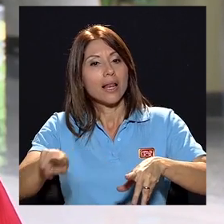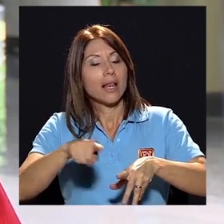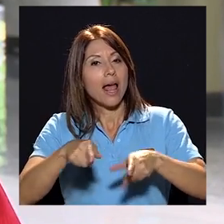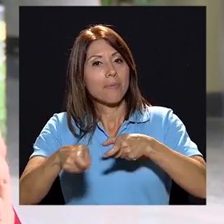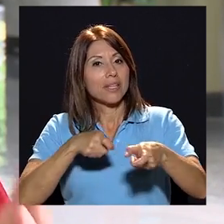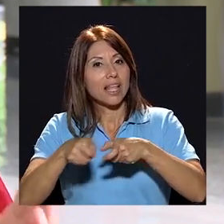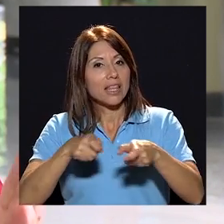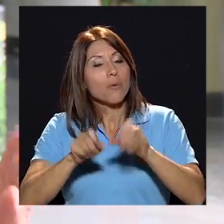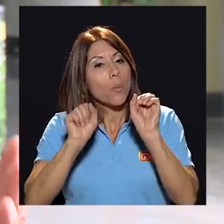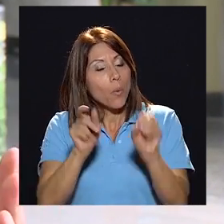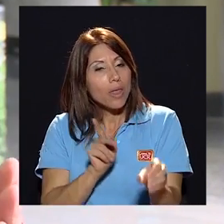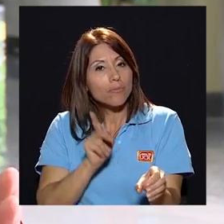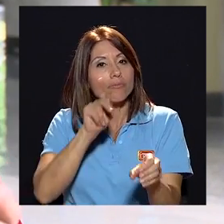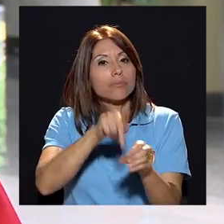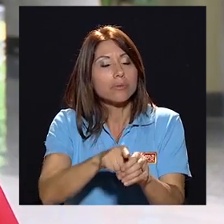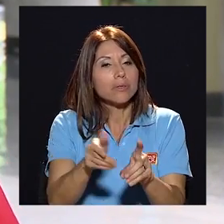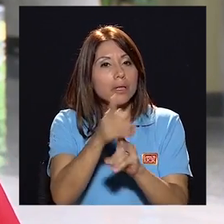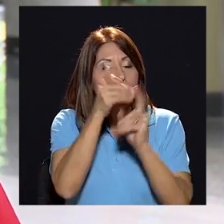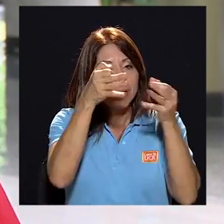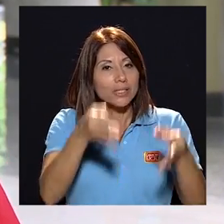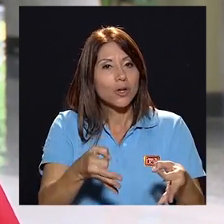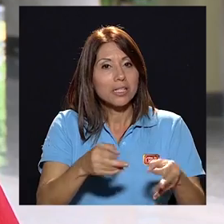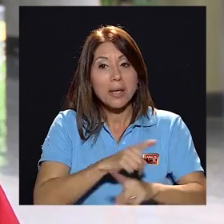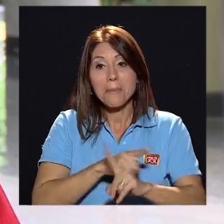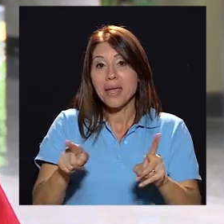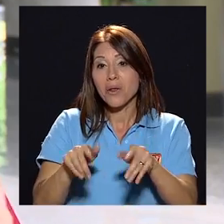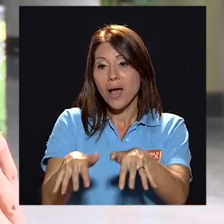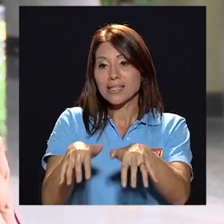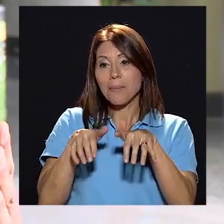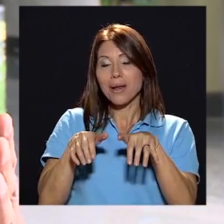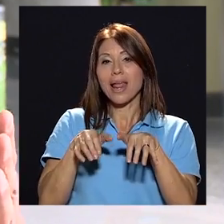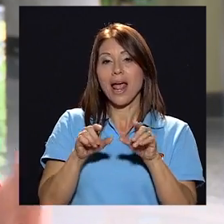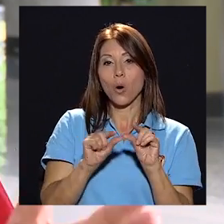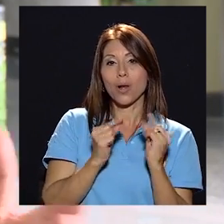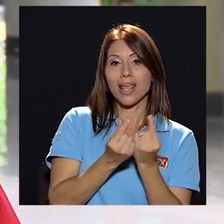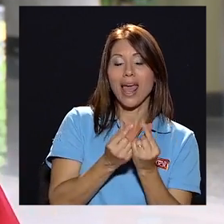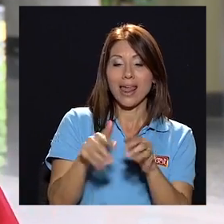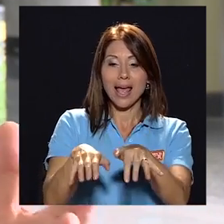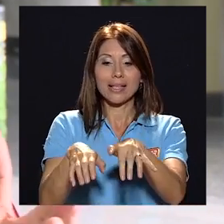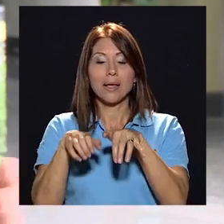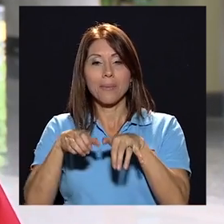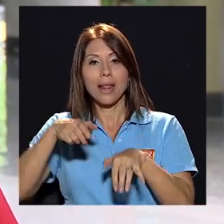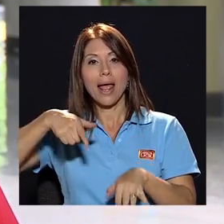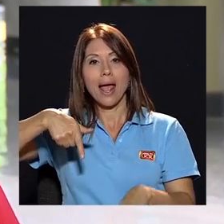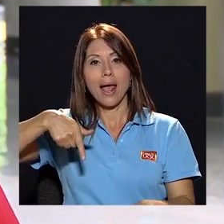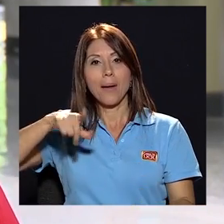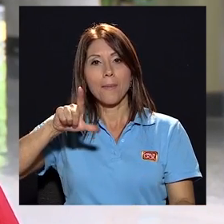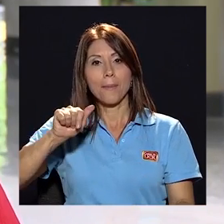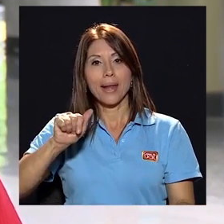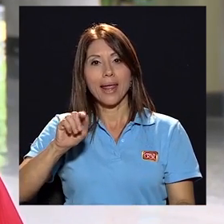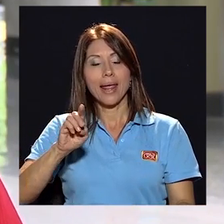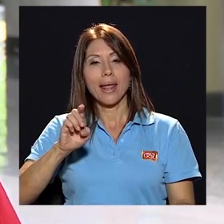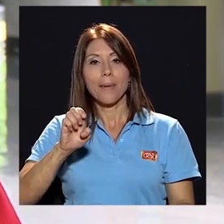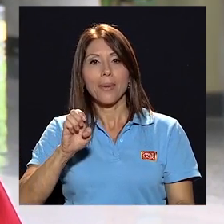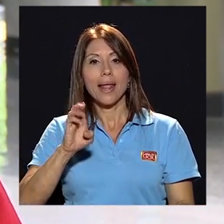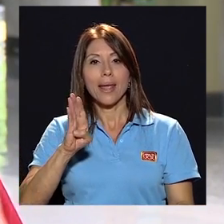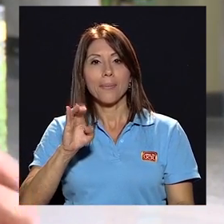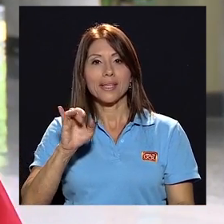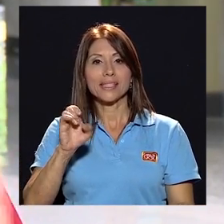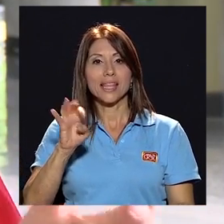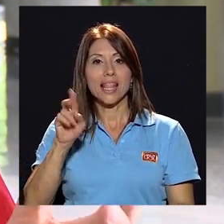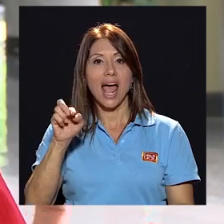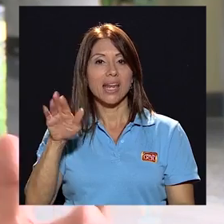sin embargo no ha habido voluntad política de parte de la asamblea colegiada y la asamblea plebiscitaria para